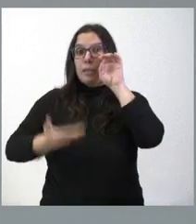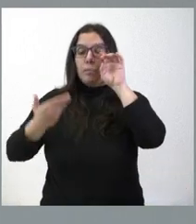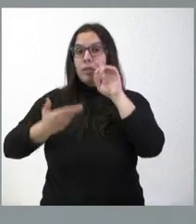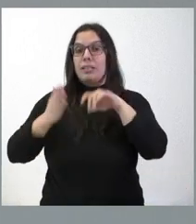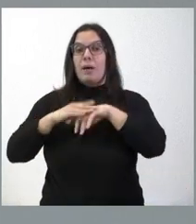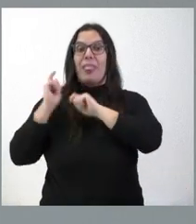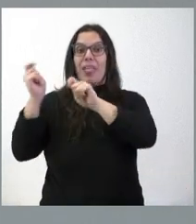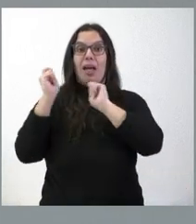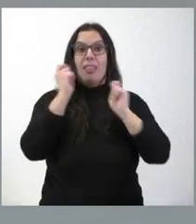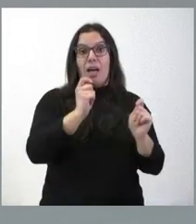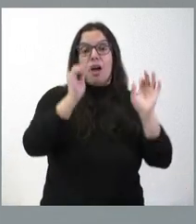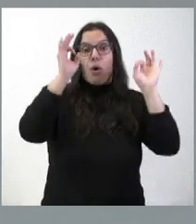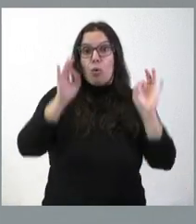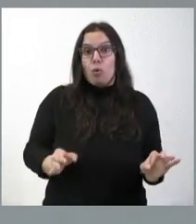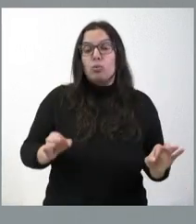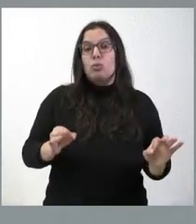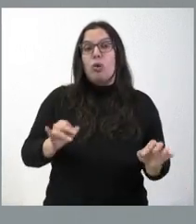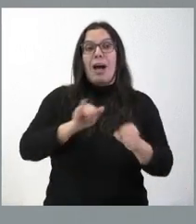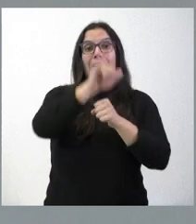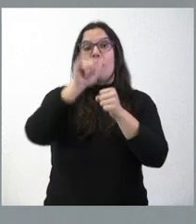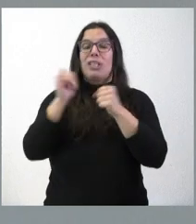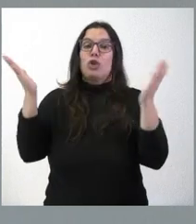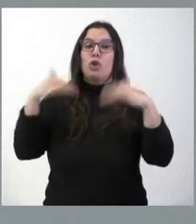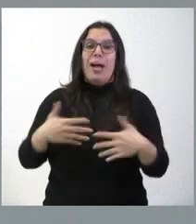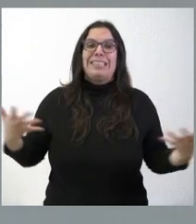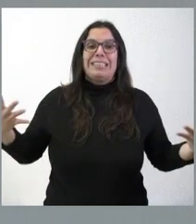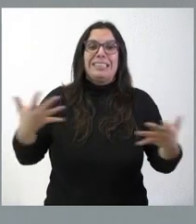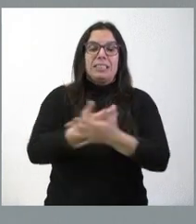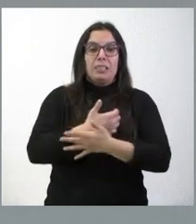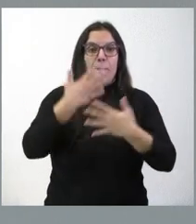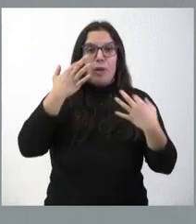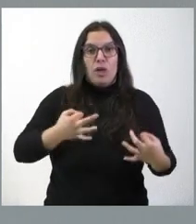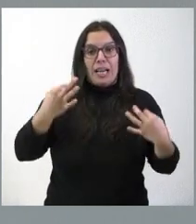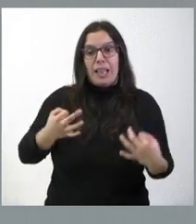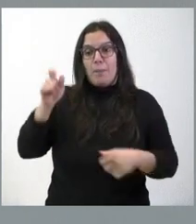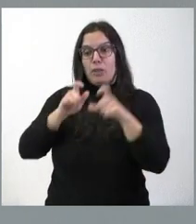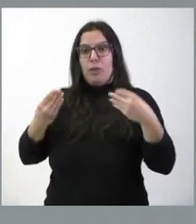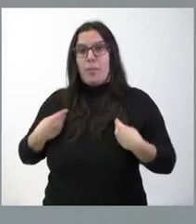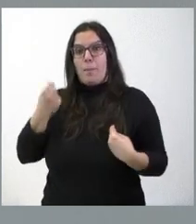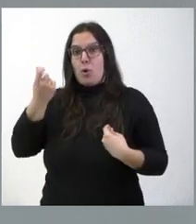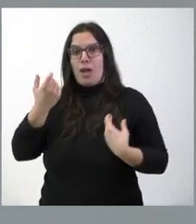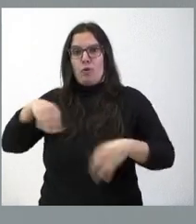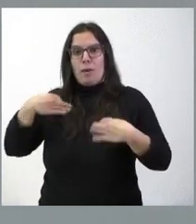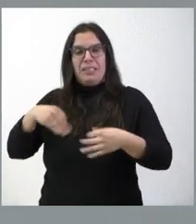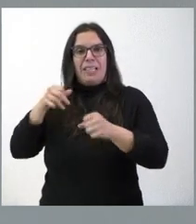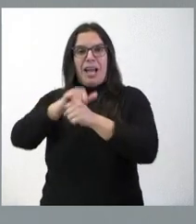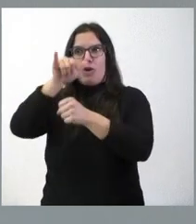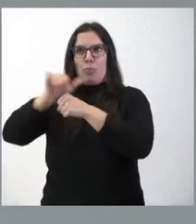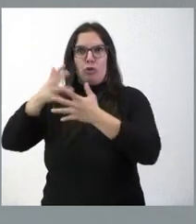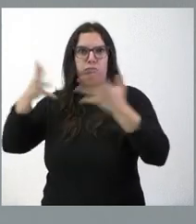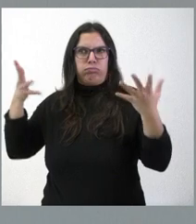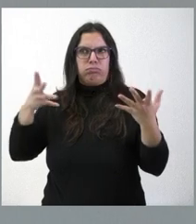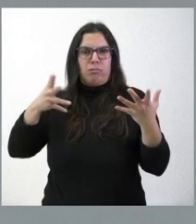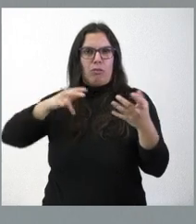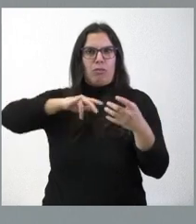sea justo el no tener problemas demográficos y el tener unas infraestructuras y unas comunicaciones